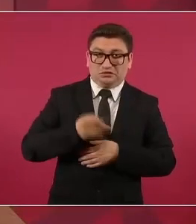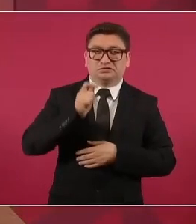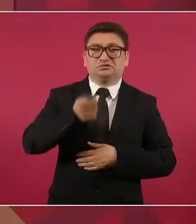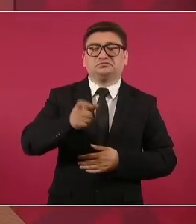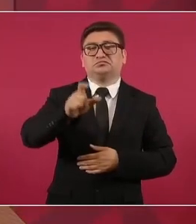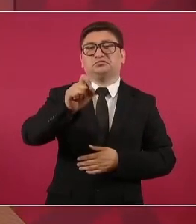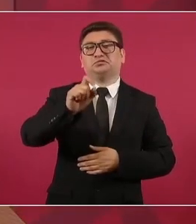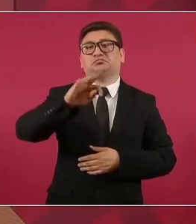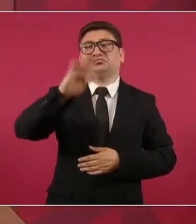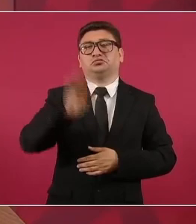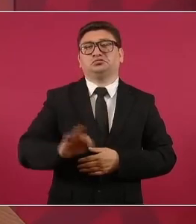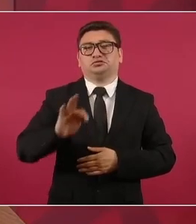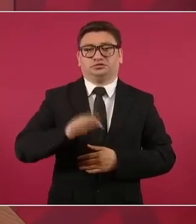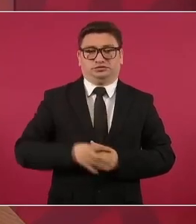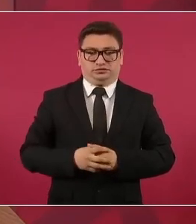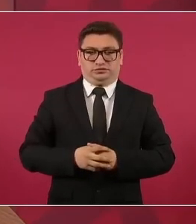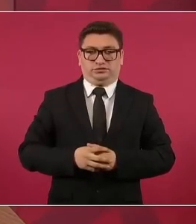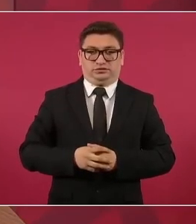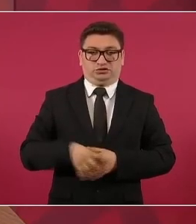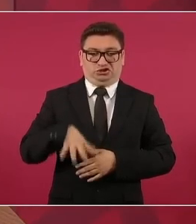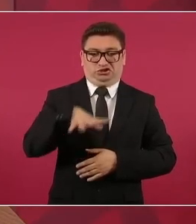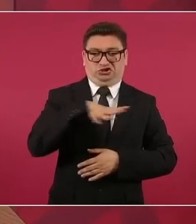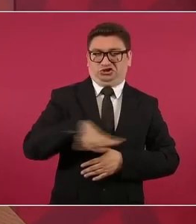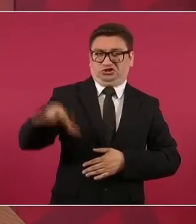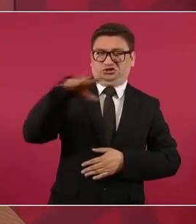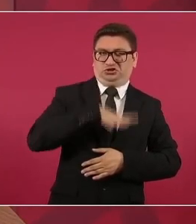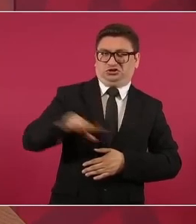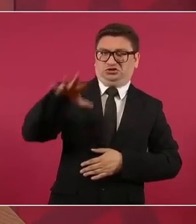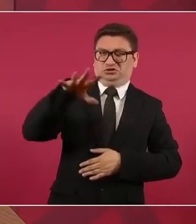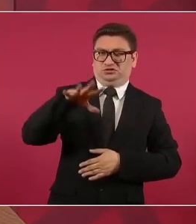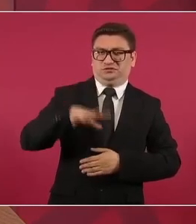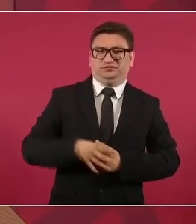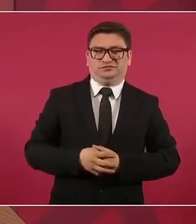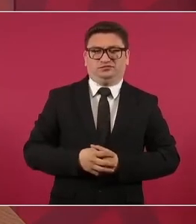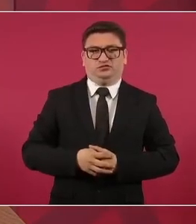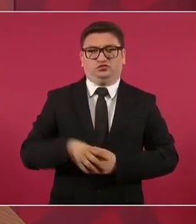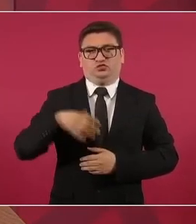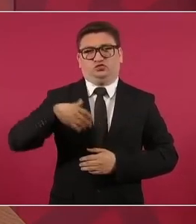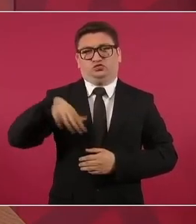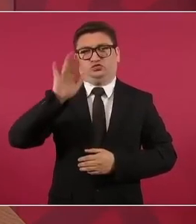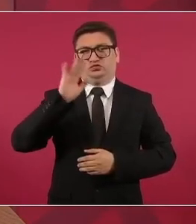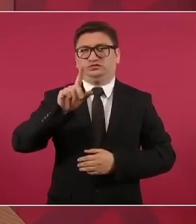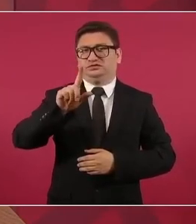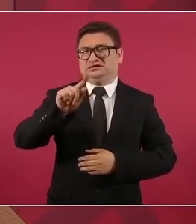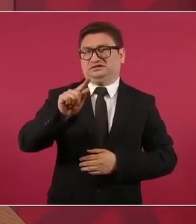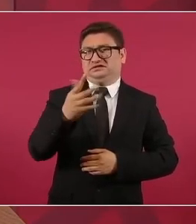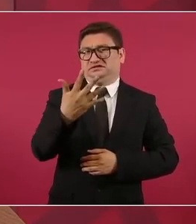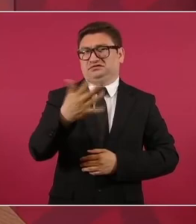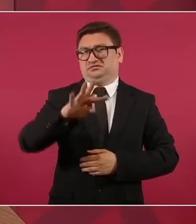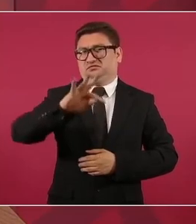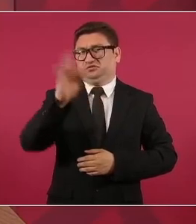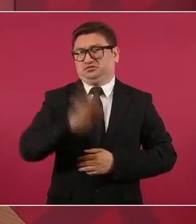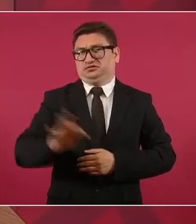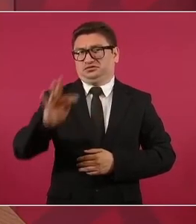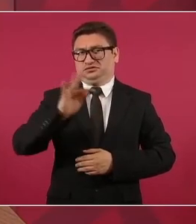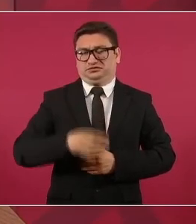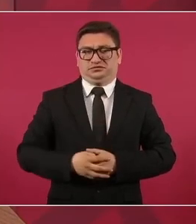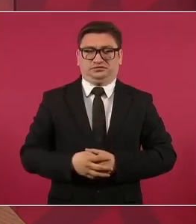rechazo como del 75 por ciento.